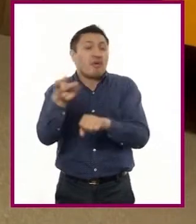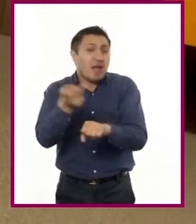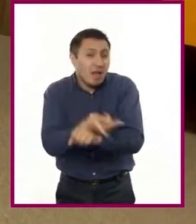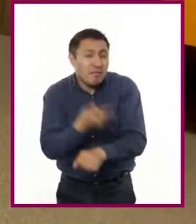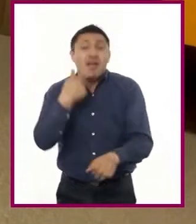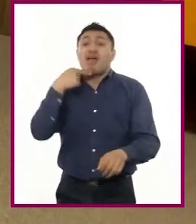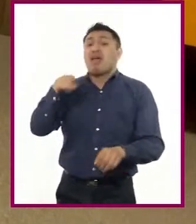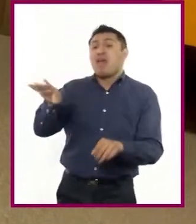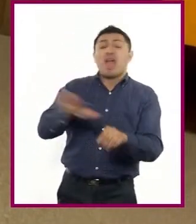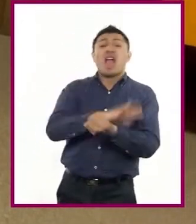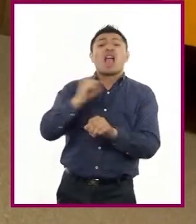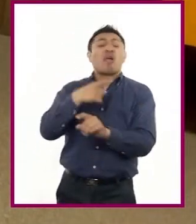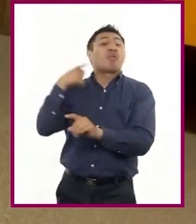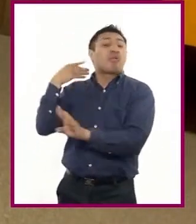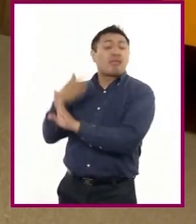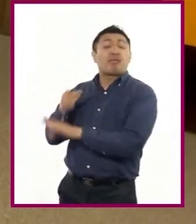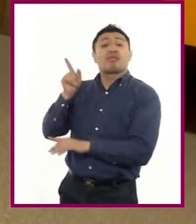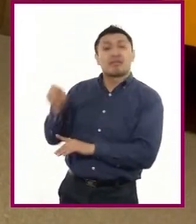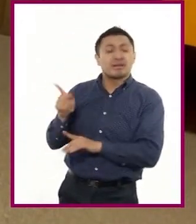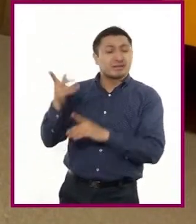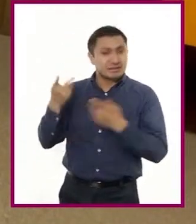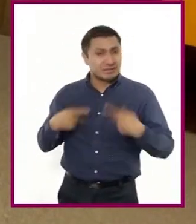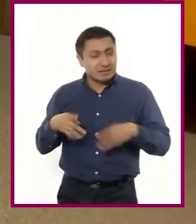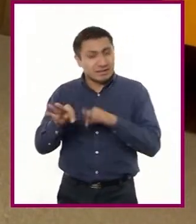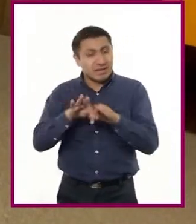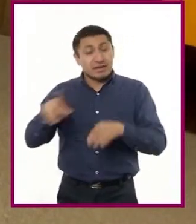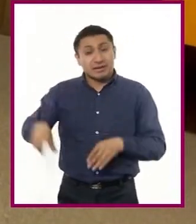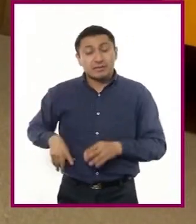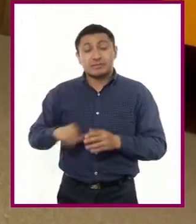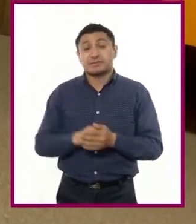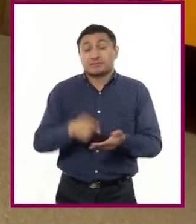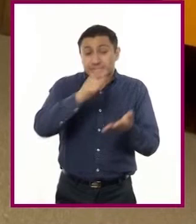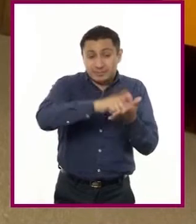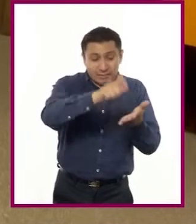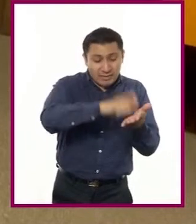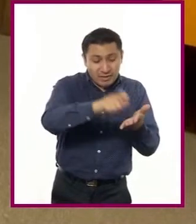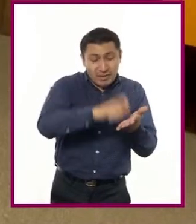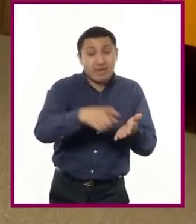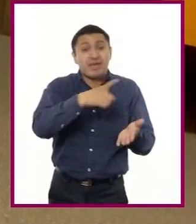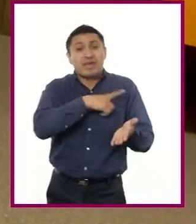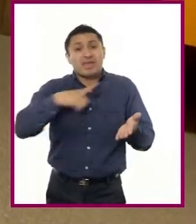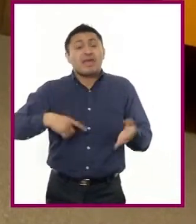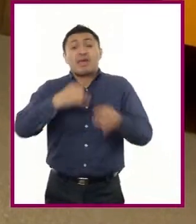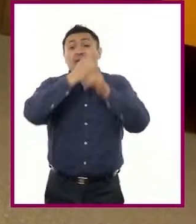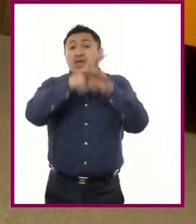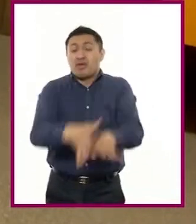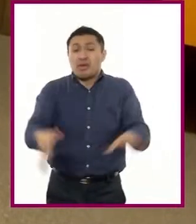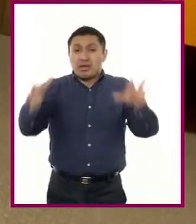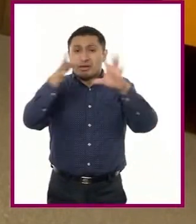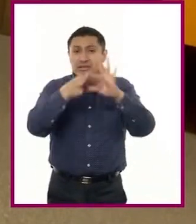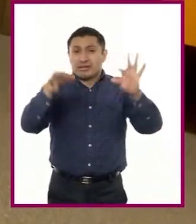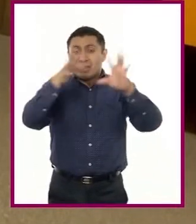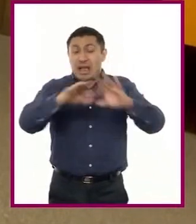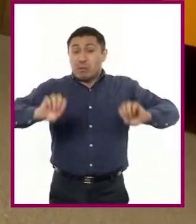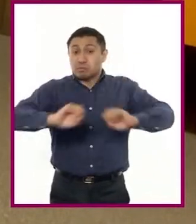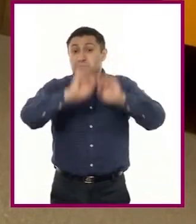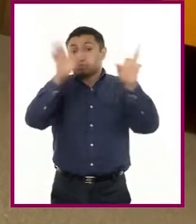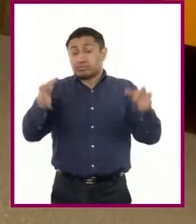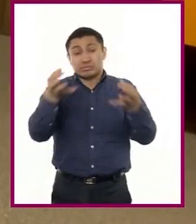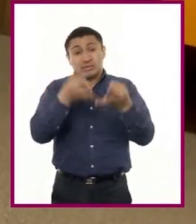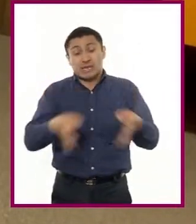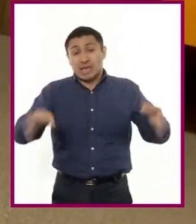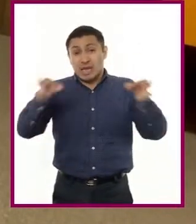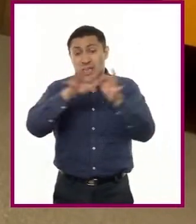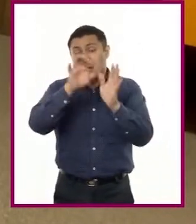acusan al servidor público. La queja debe contener información o detalles muy importantes como son